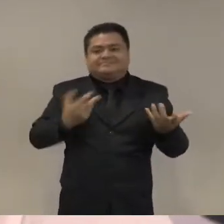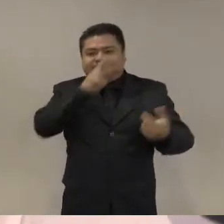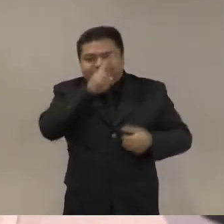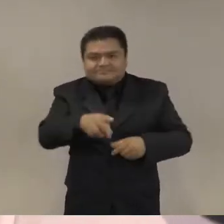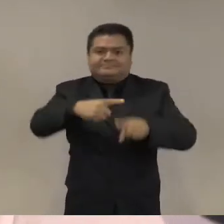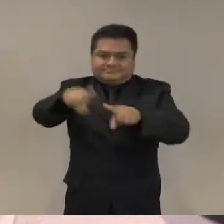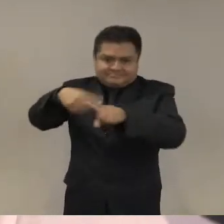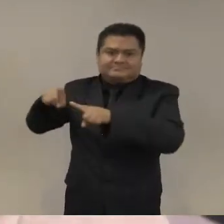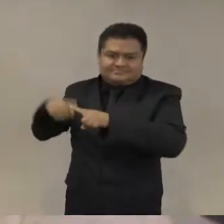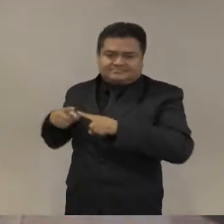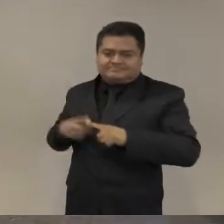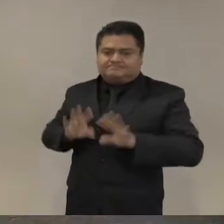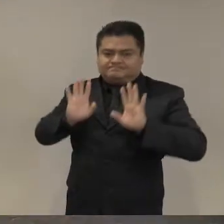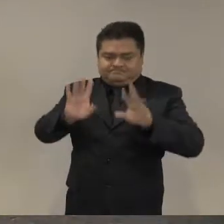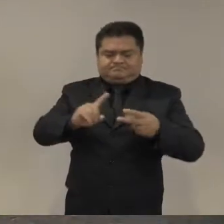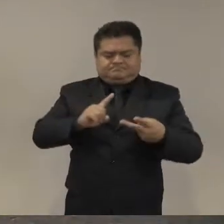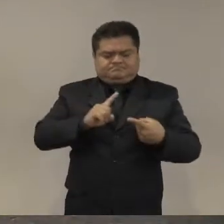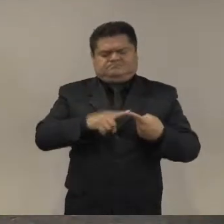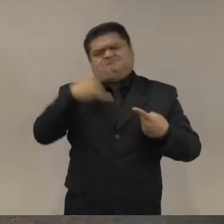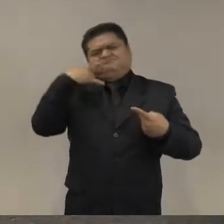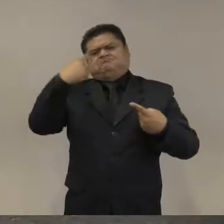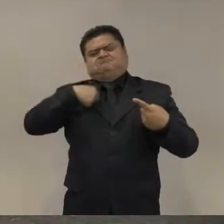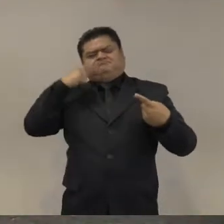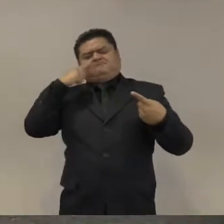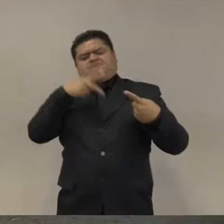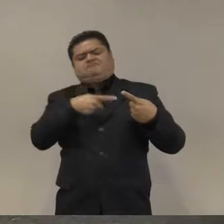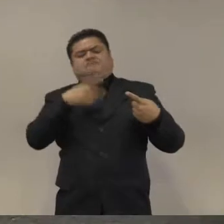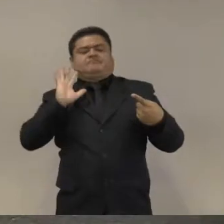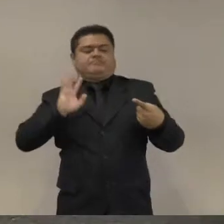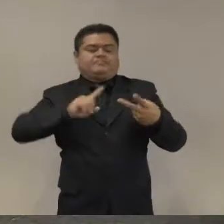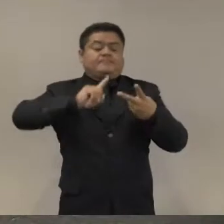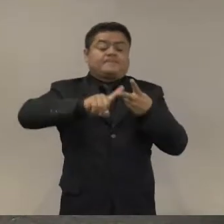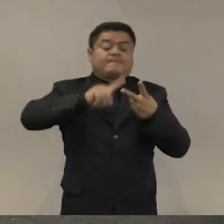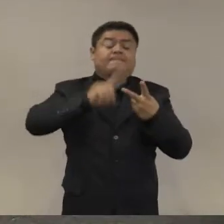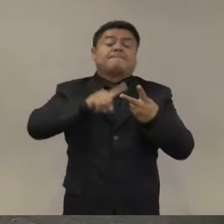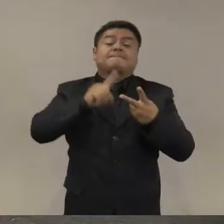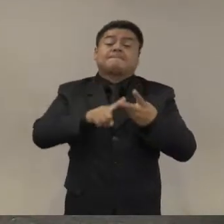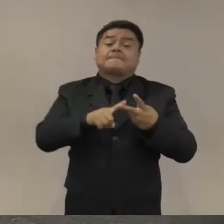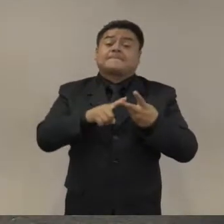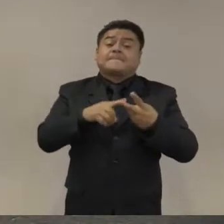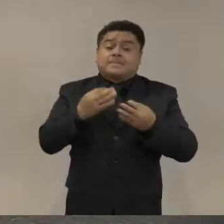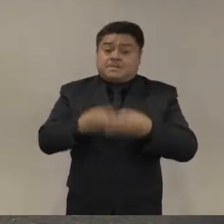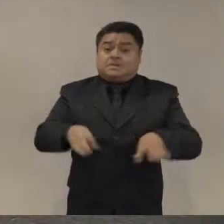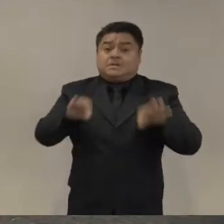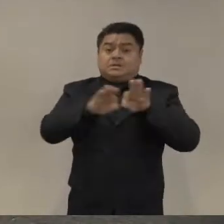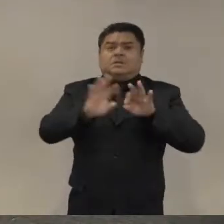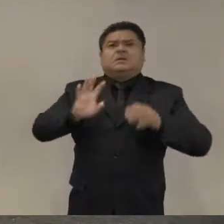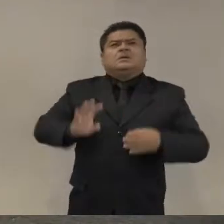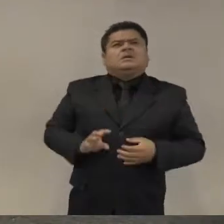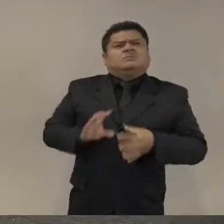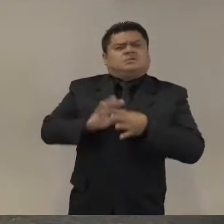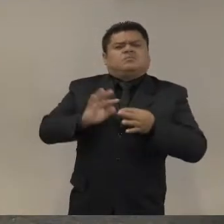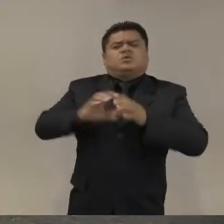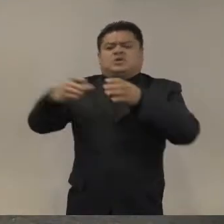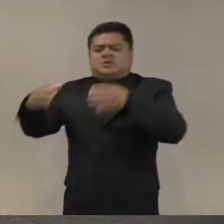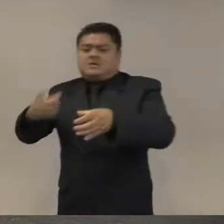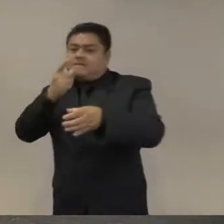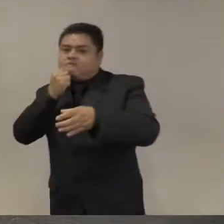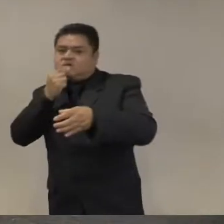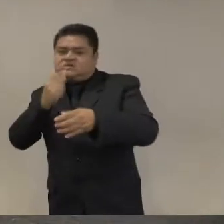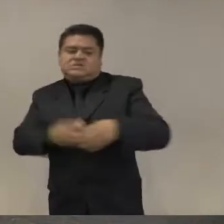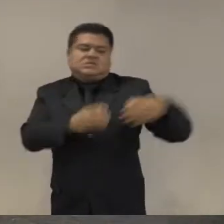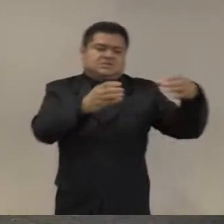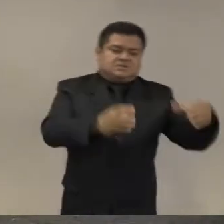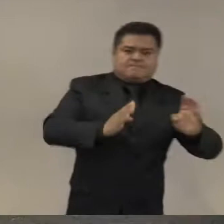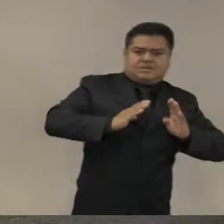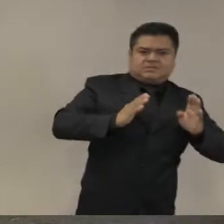un segundo reto sería insistir y explicar por qué las policías y los militares no son intercambiables Adam